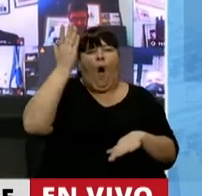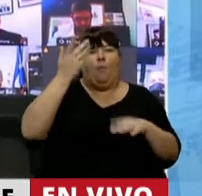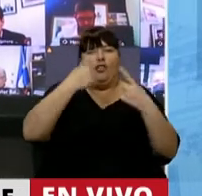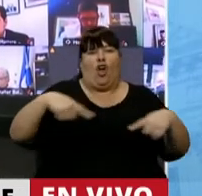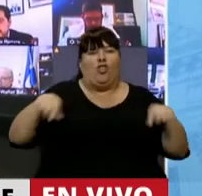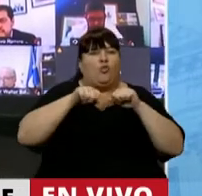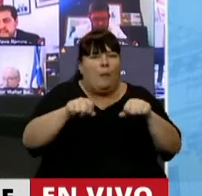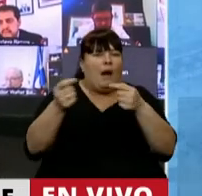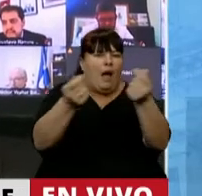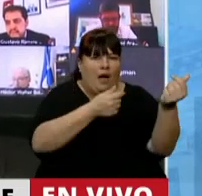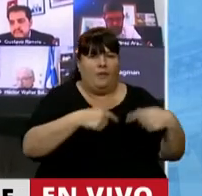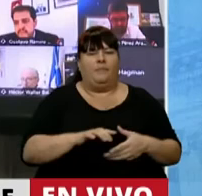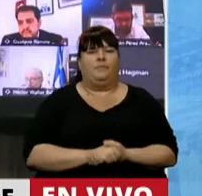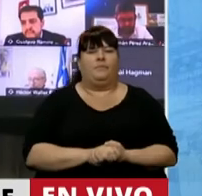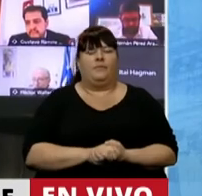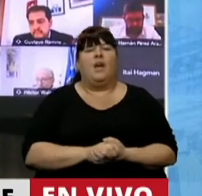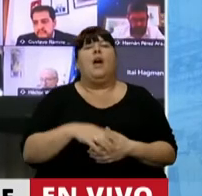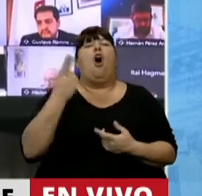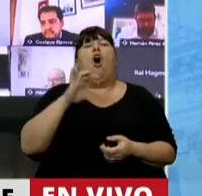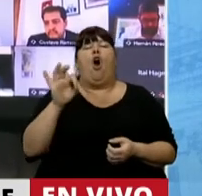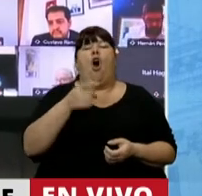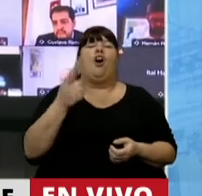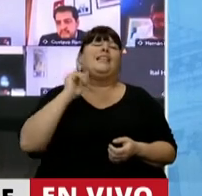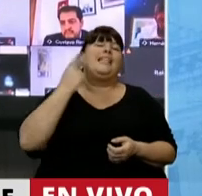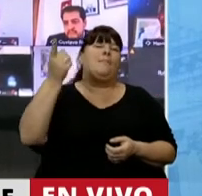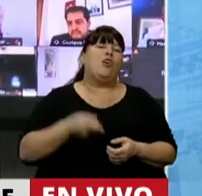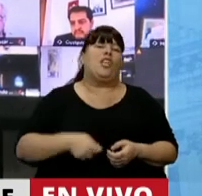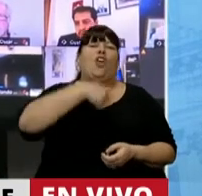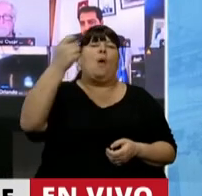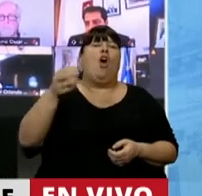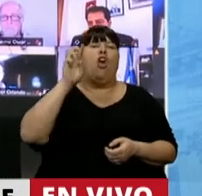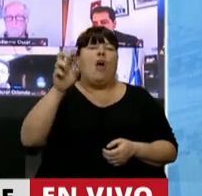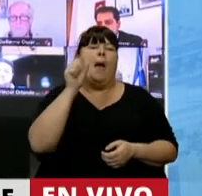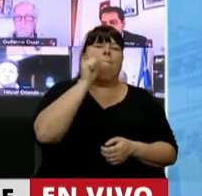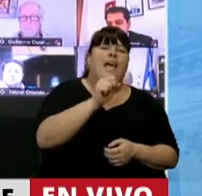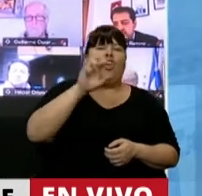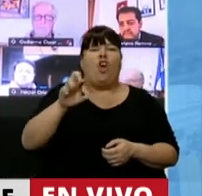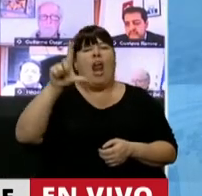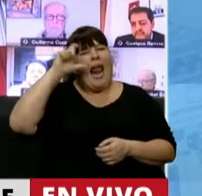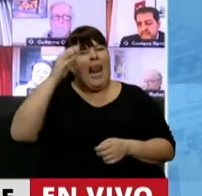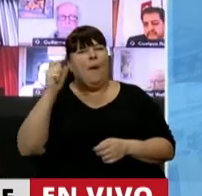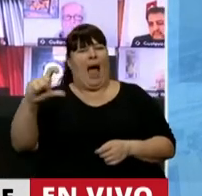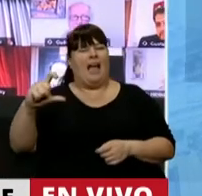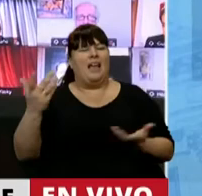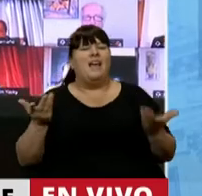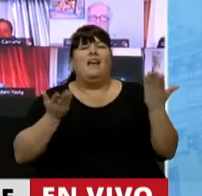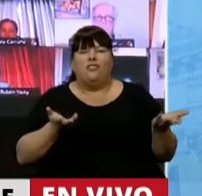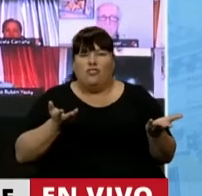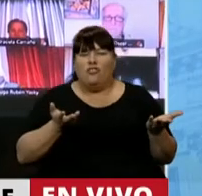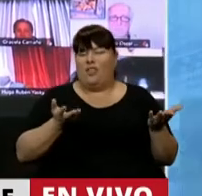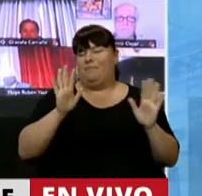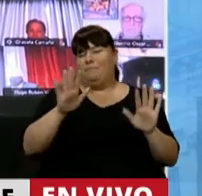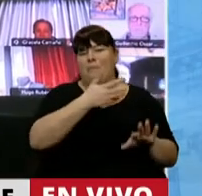precio en góndola o cuando tenían retorno del 13% en dólar entre pesos, dólar y LEVAC. Entonces,